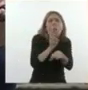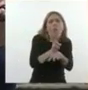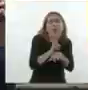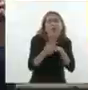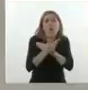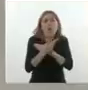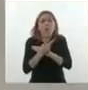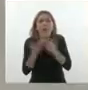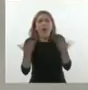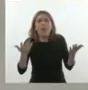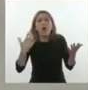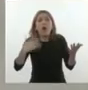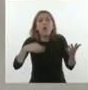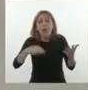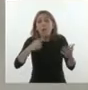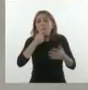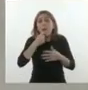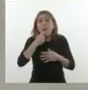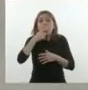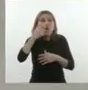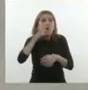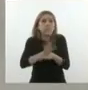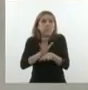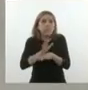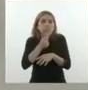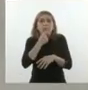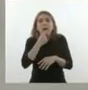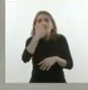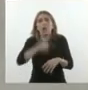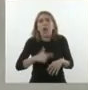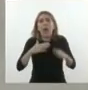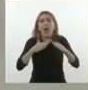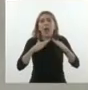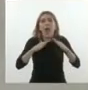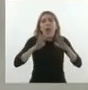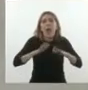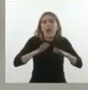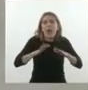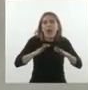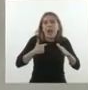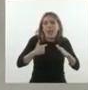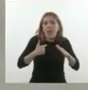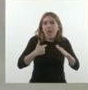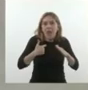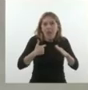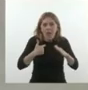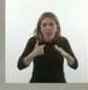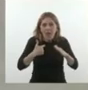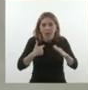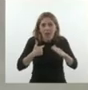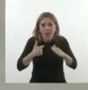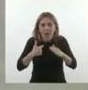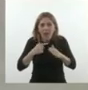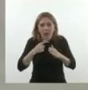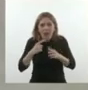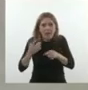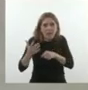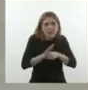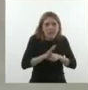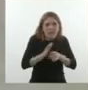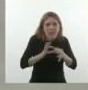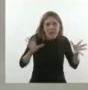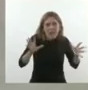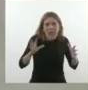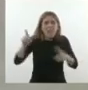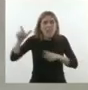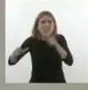que quedarse en la cama, es algo contra la libertad de la gente. Han dicho cualquier cosa contra las vacunas,